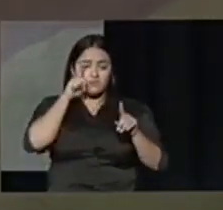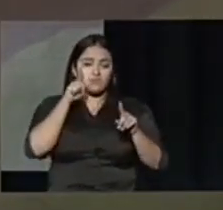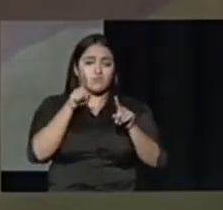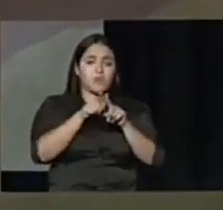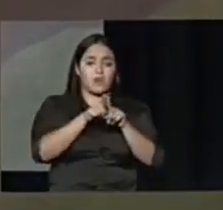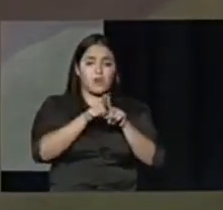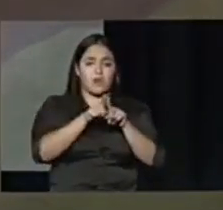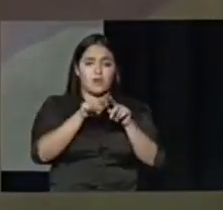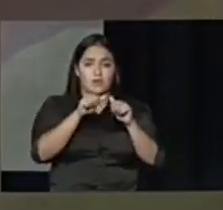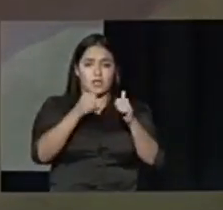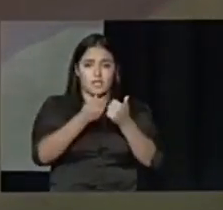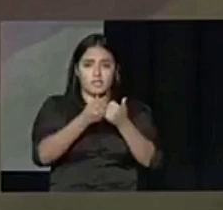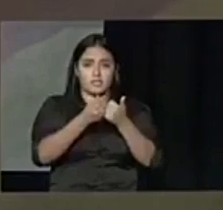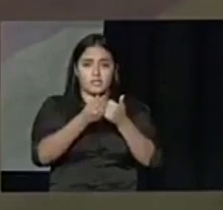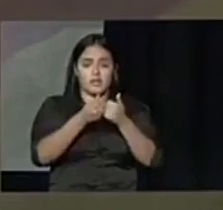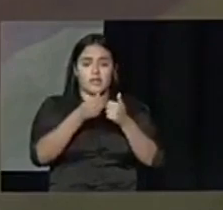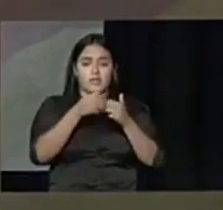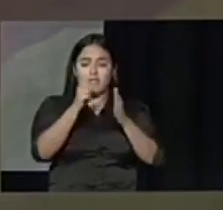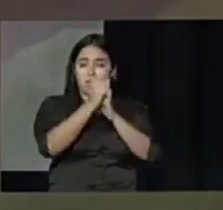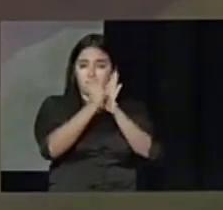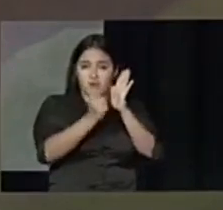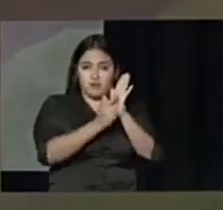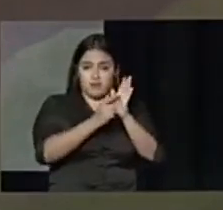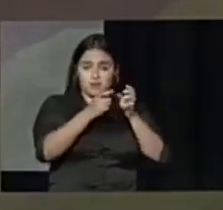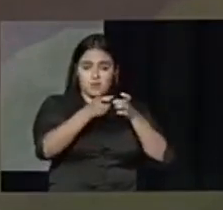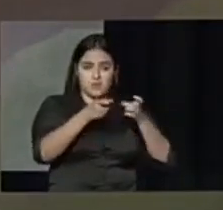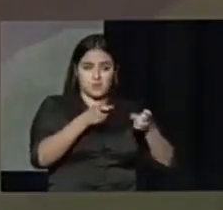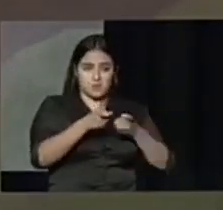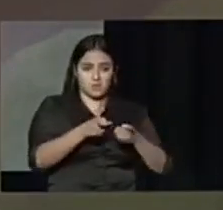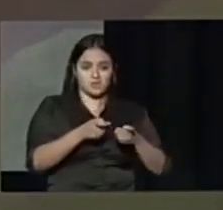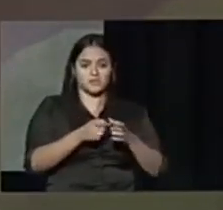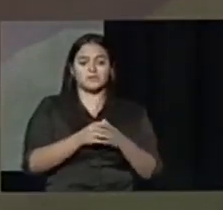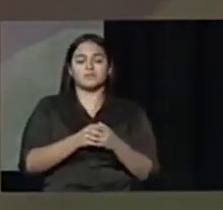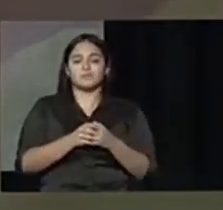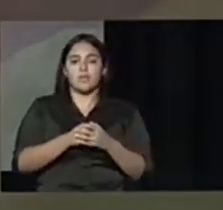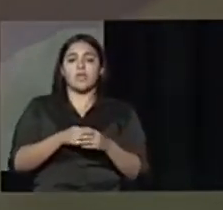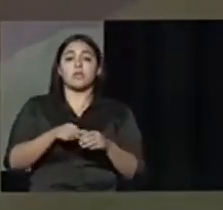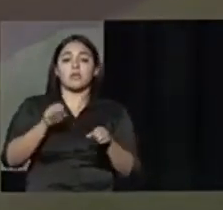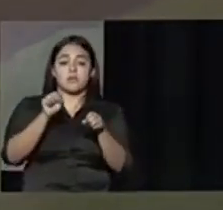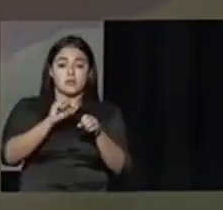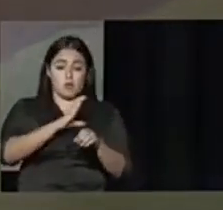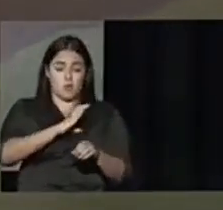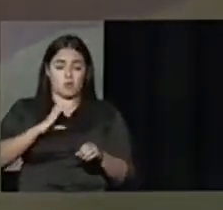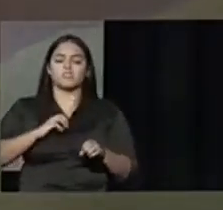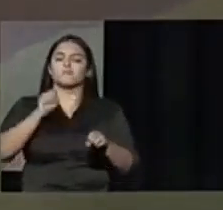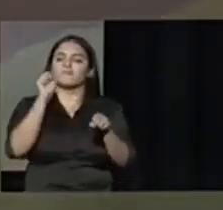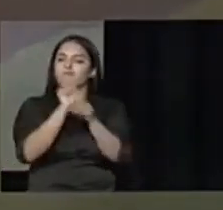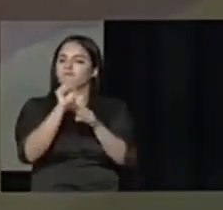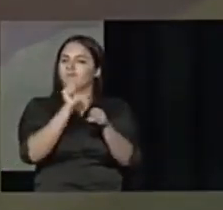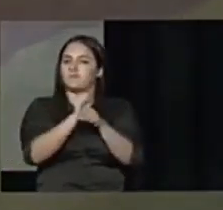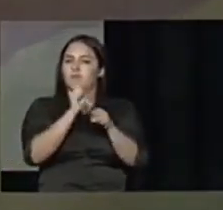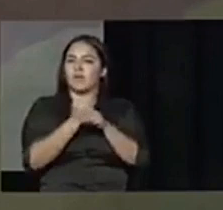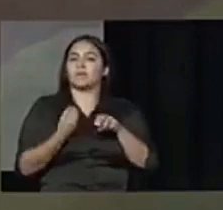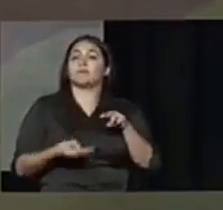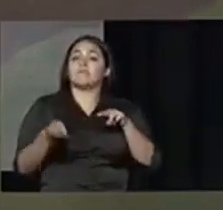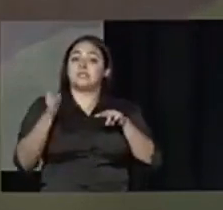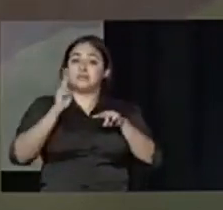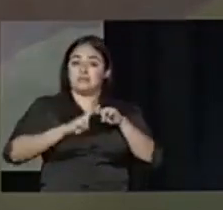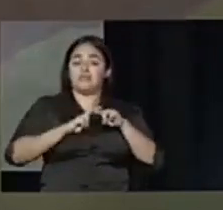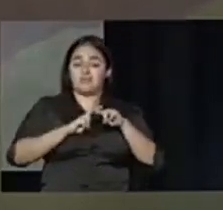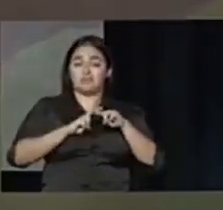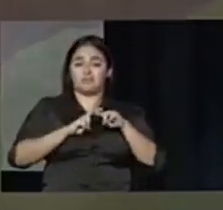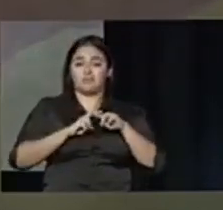orden federales y estatales en el congreso trabajé duro para aumentar los recursos federales en la isla porque